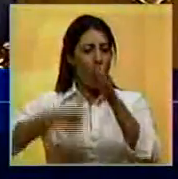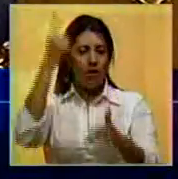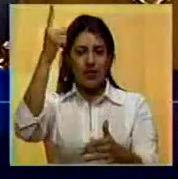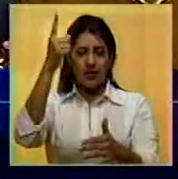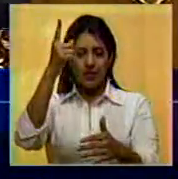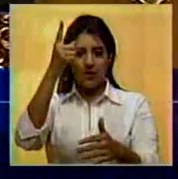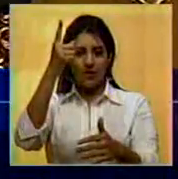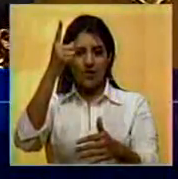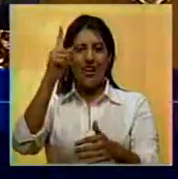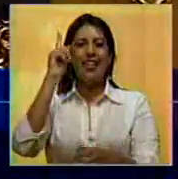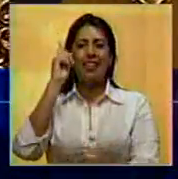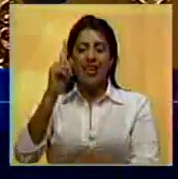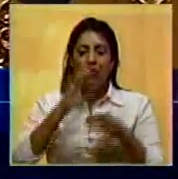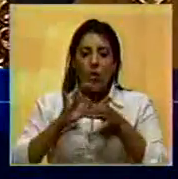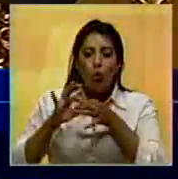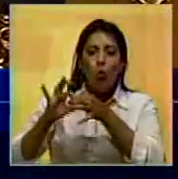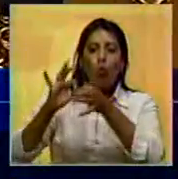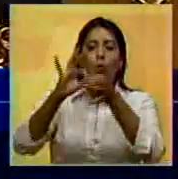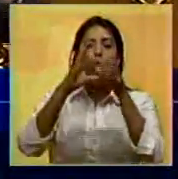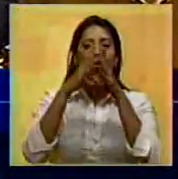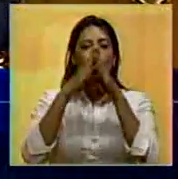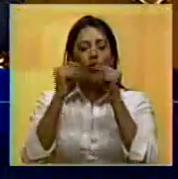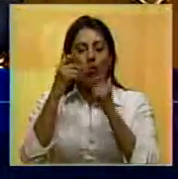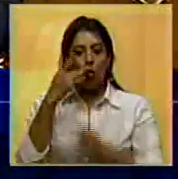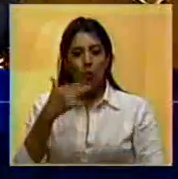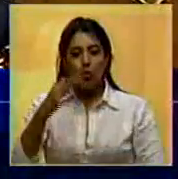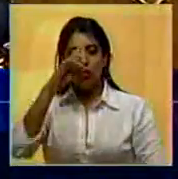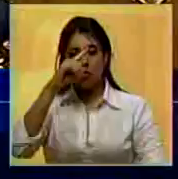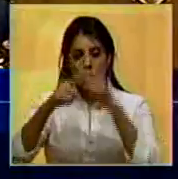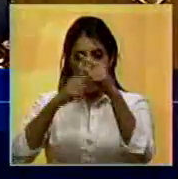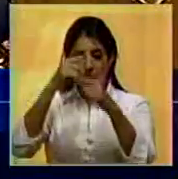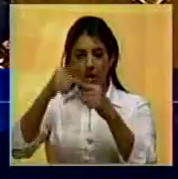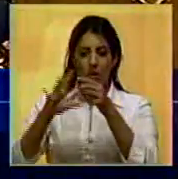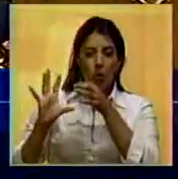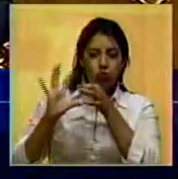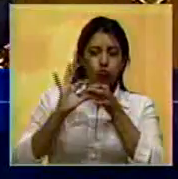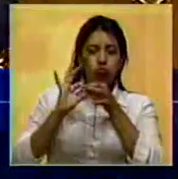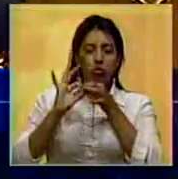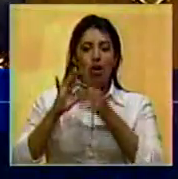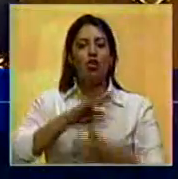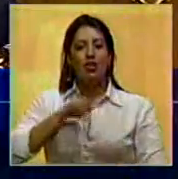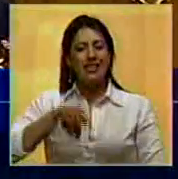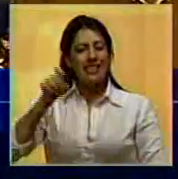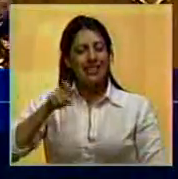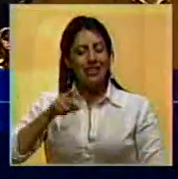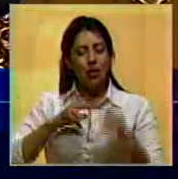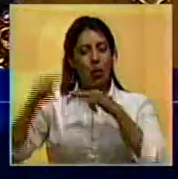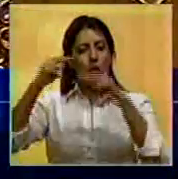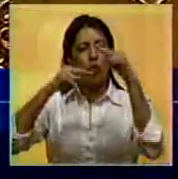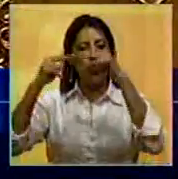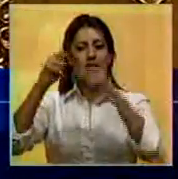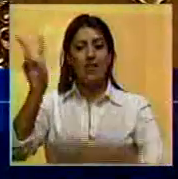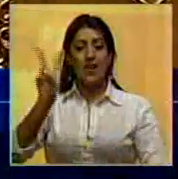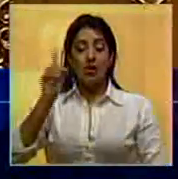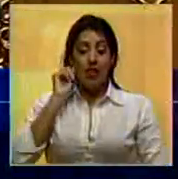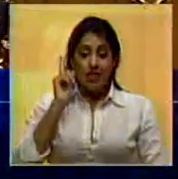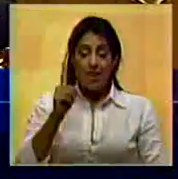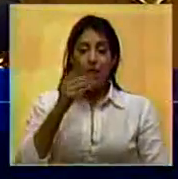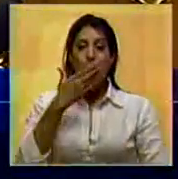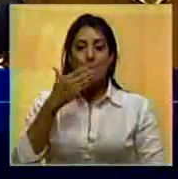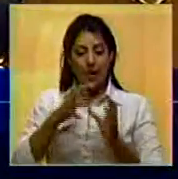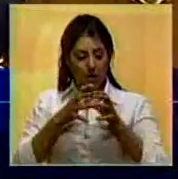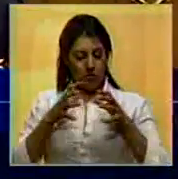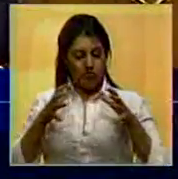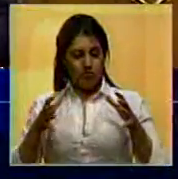que debe unirnos a todos en los próximos años. Necesitamos construir una Venezuela donde seamos más